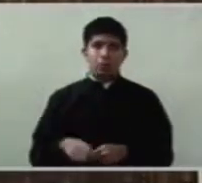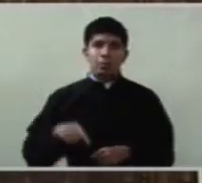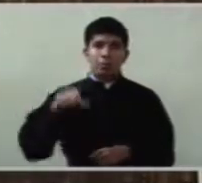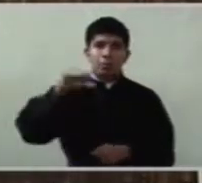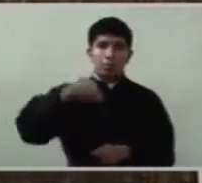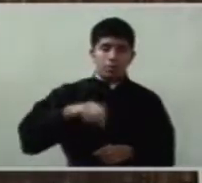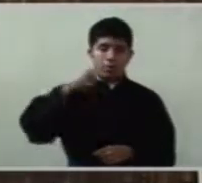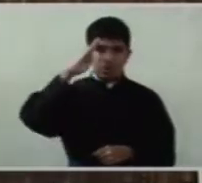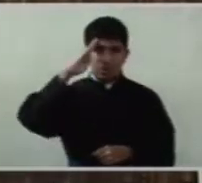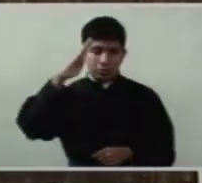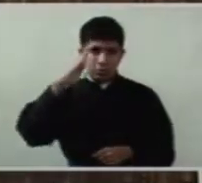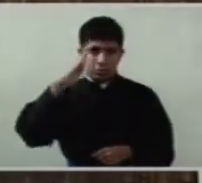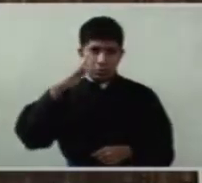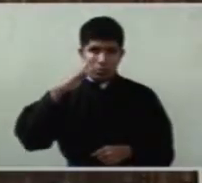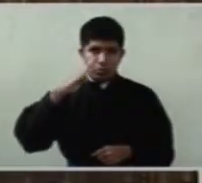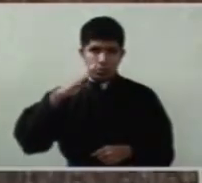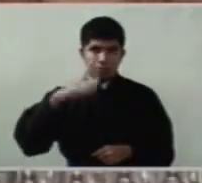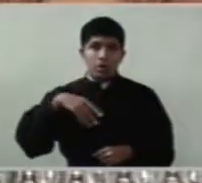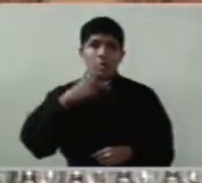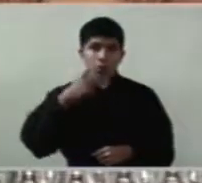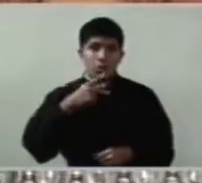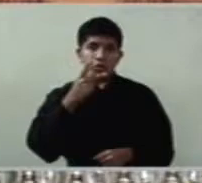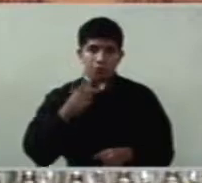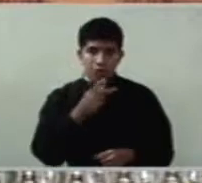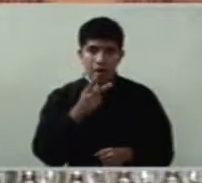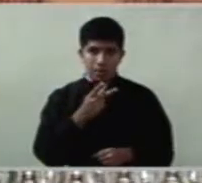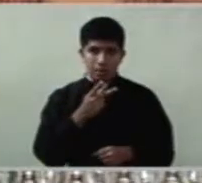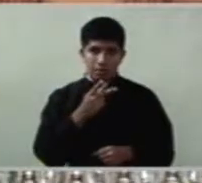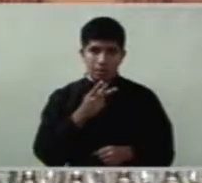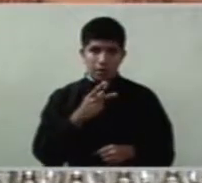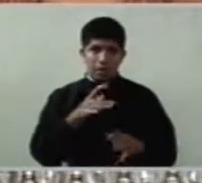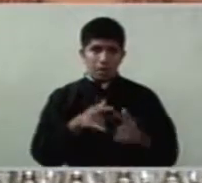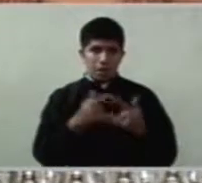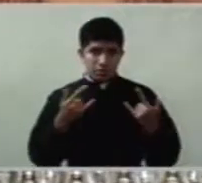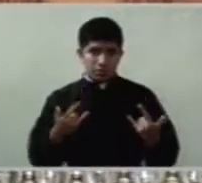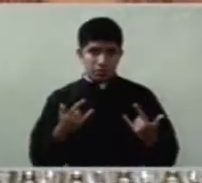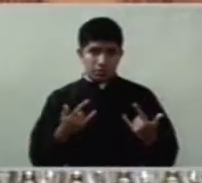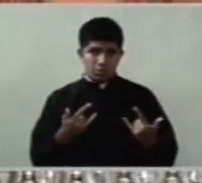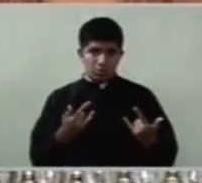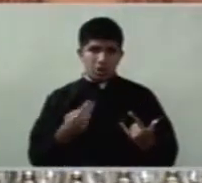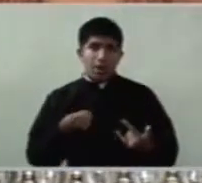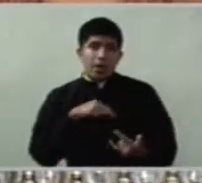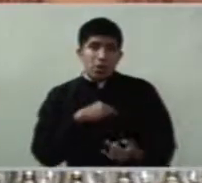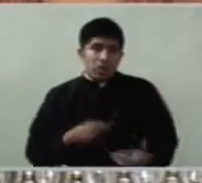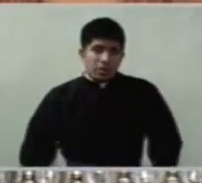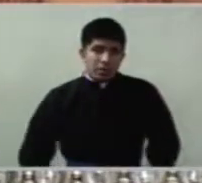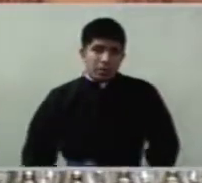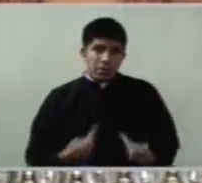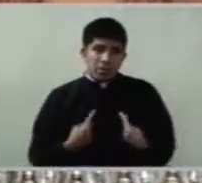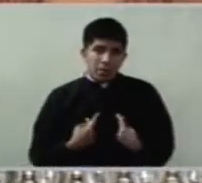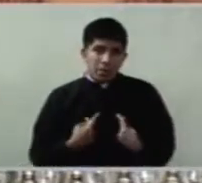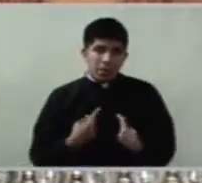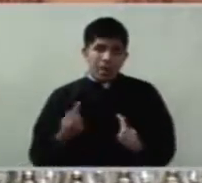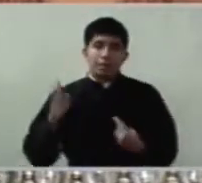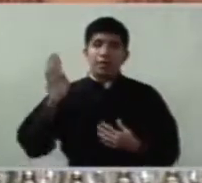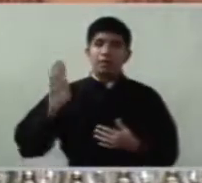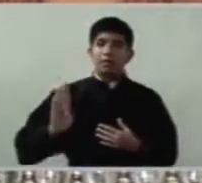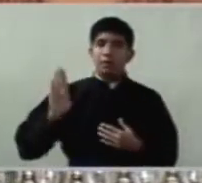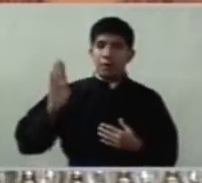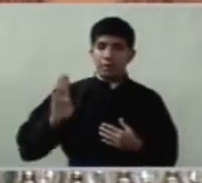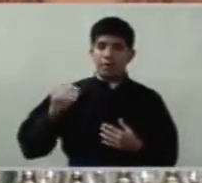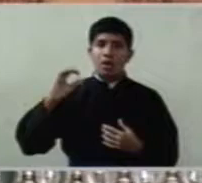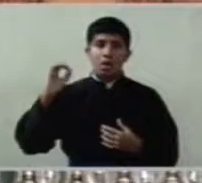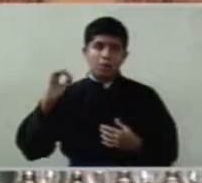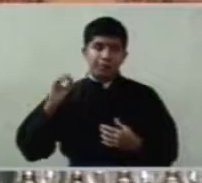hablar comparativamente de lo que es nuestra vida, la vida de la Iglesia,